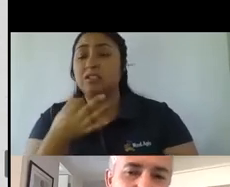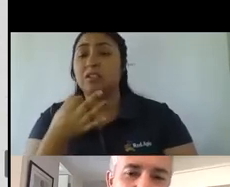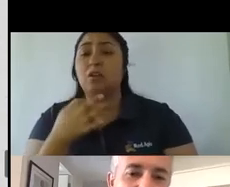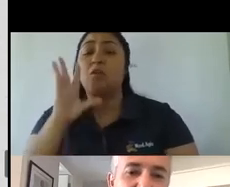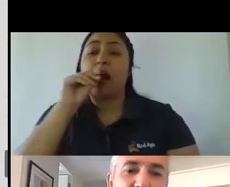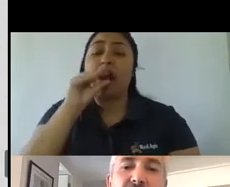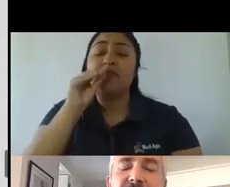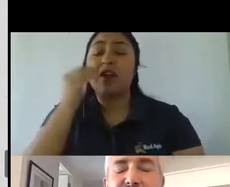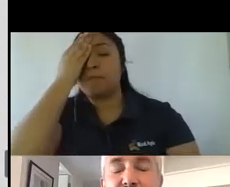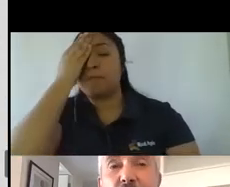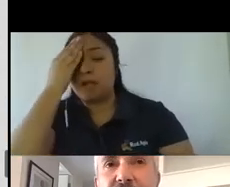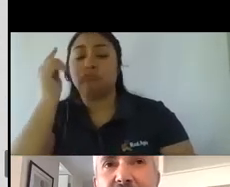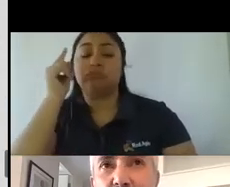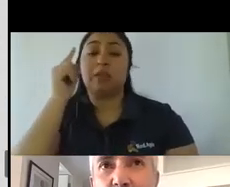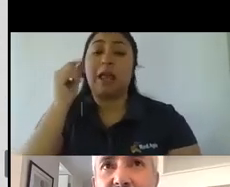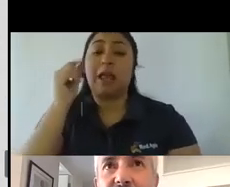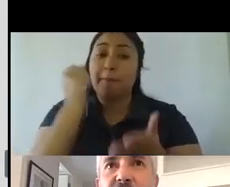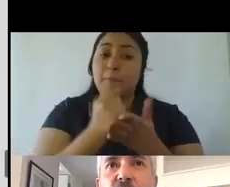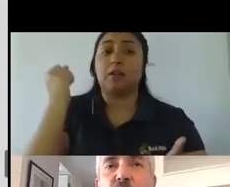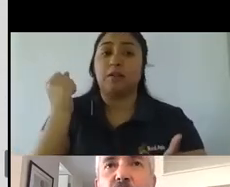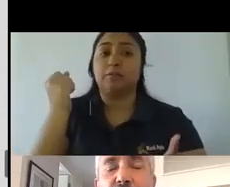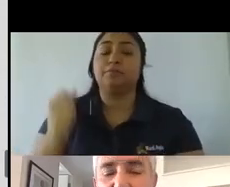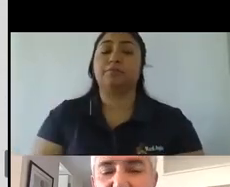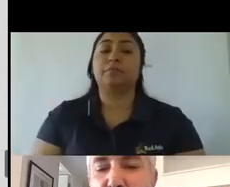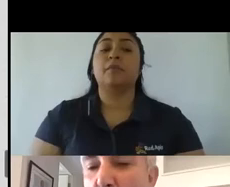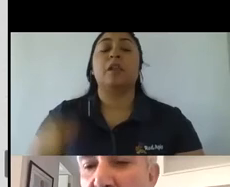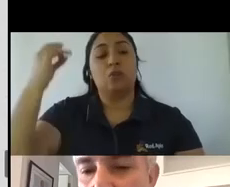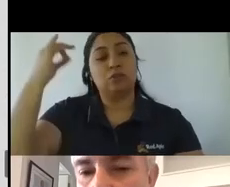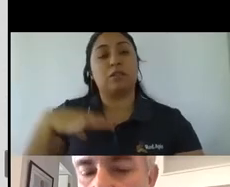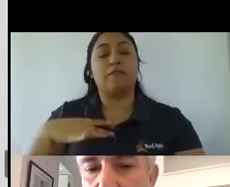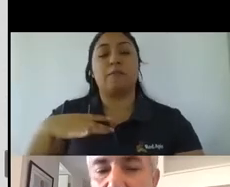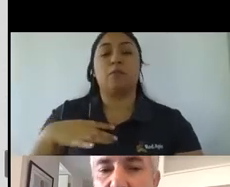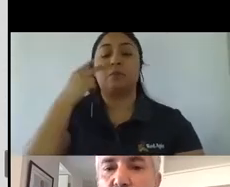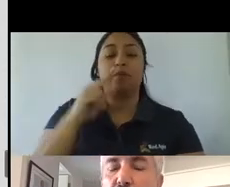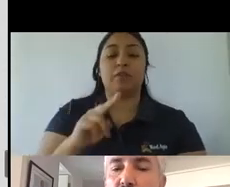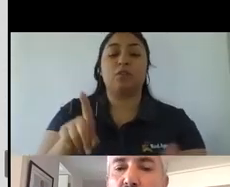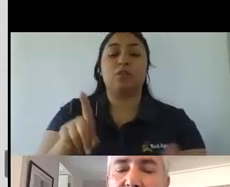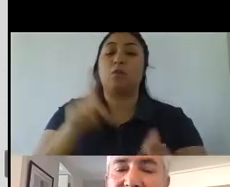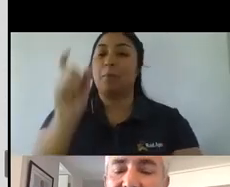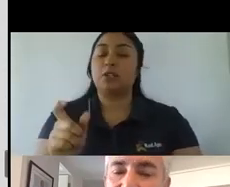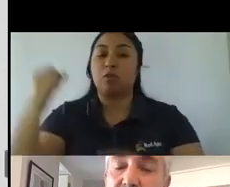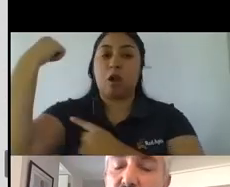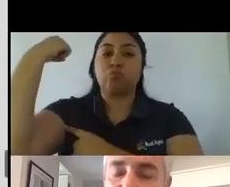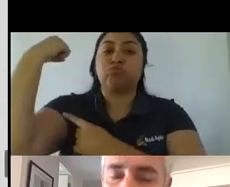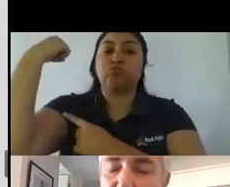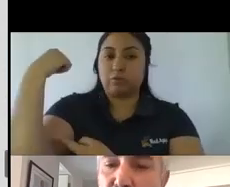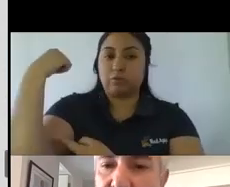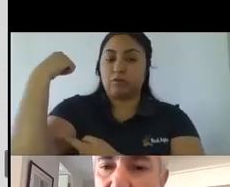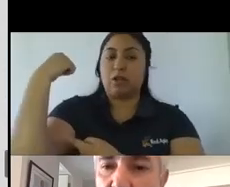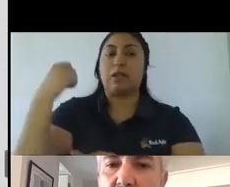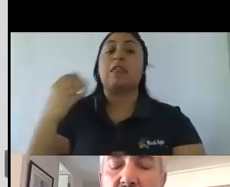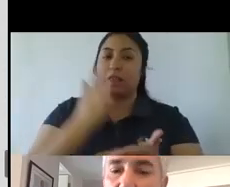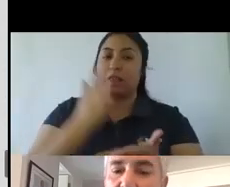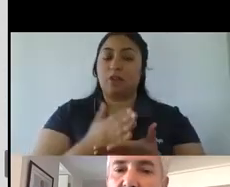lo sabemos estamos comportándonos hoy día como personas muy empoderadas respecto de nuestros deberes pero también de nuestros